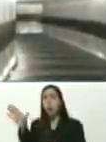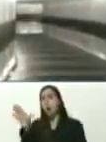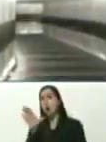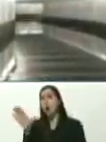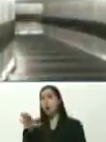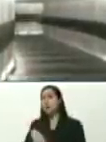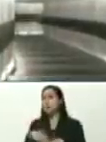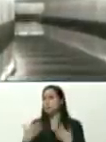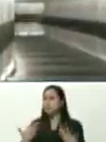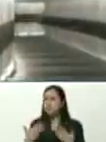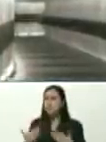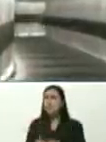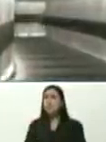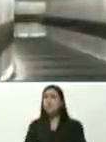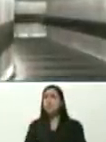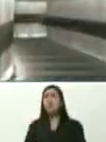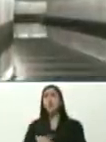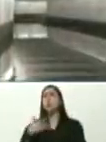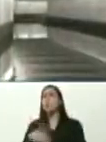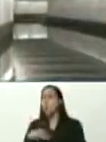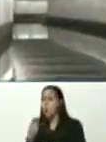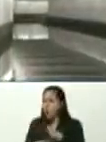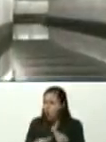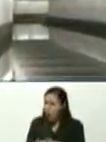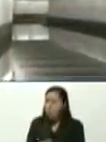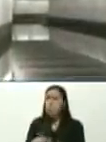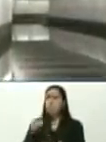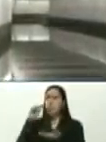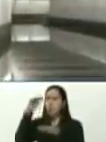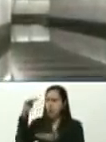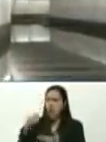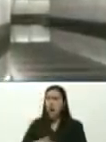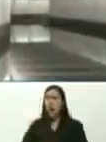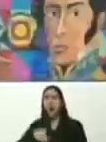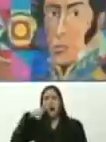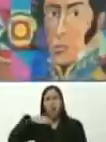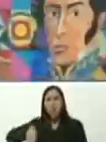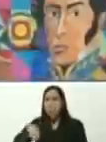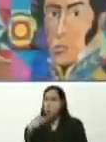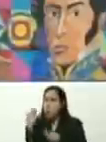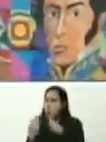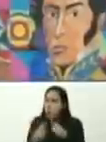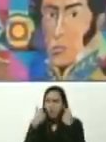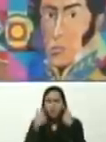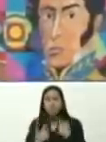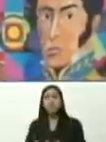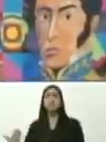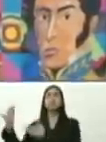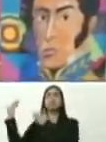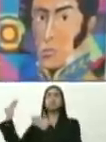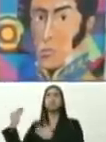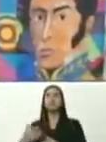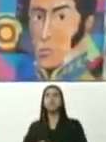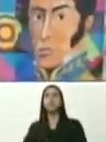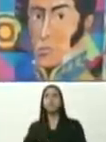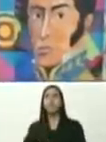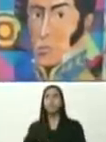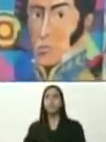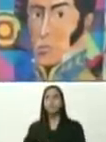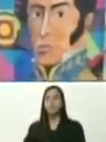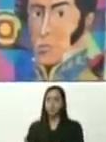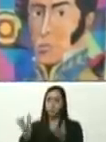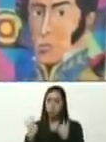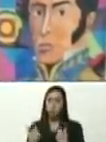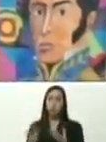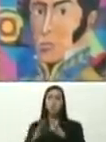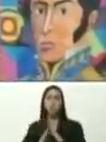parece esta obra, como te sientes, como está el poder popular Maruja, adelante Maruja, cuéntamelo todo,